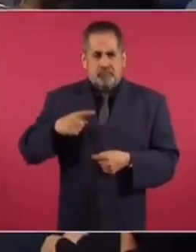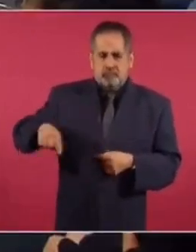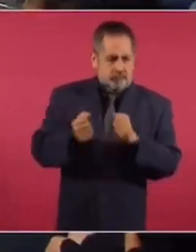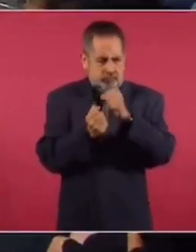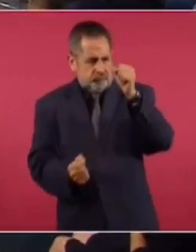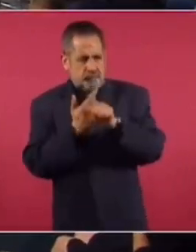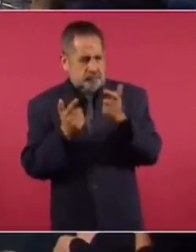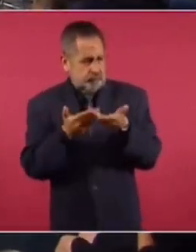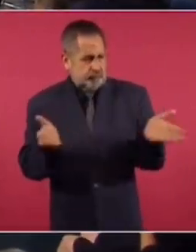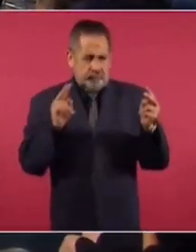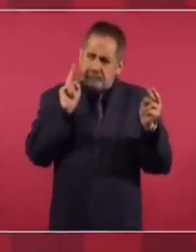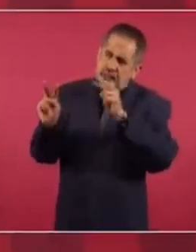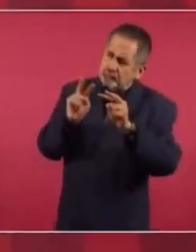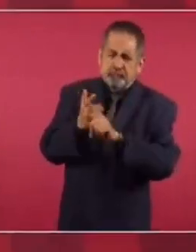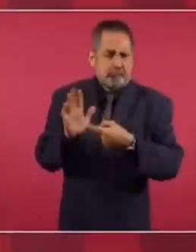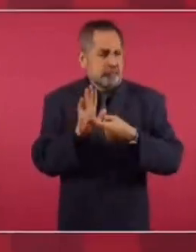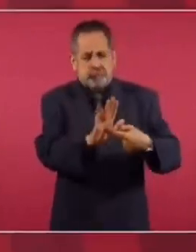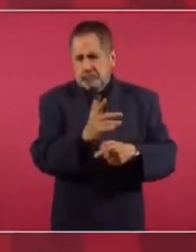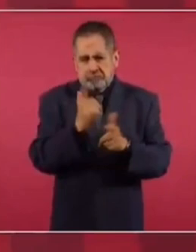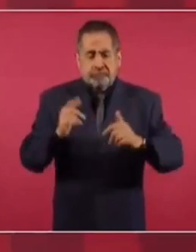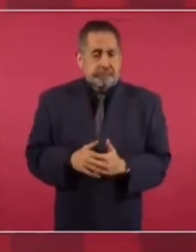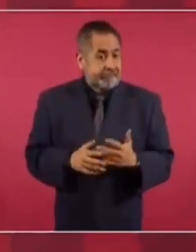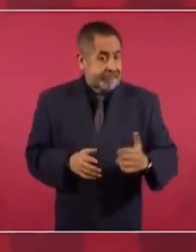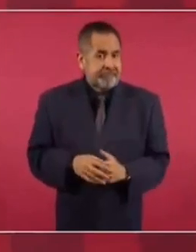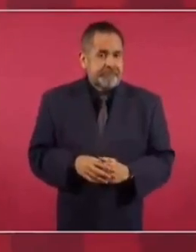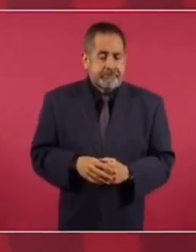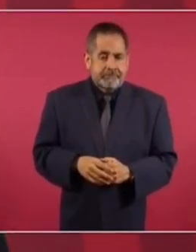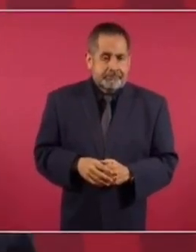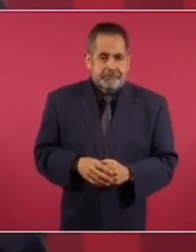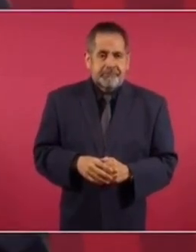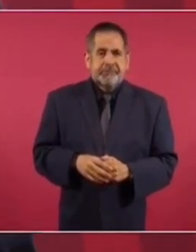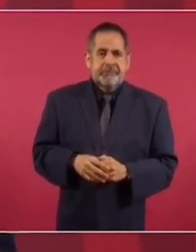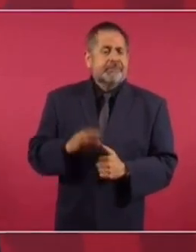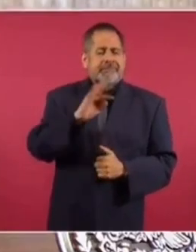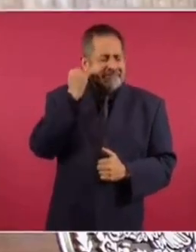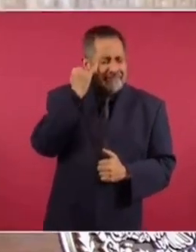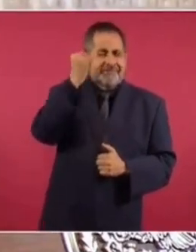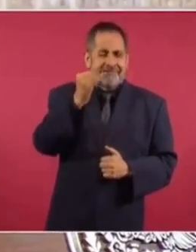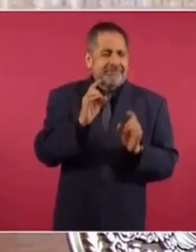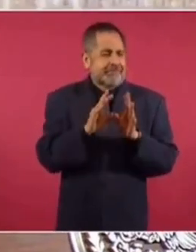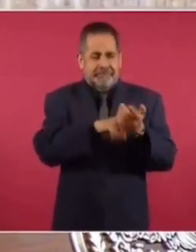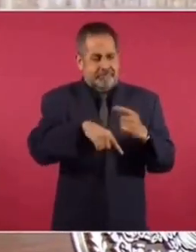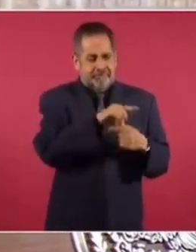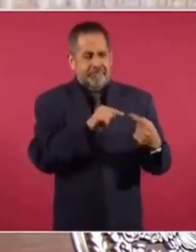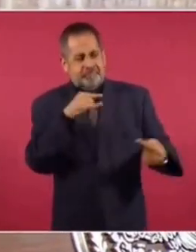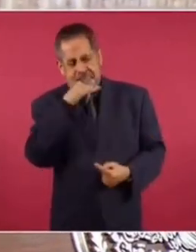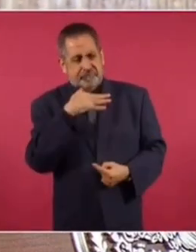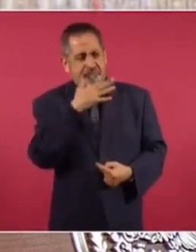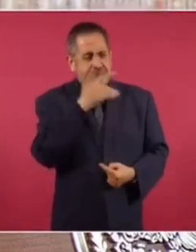al escrutinio del público. Porque se imaginan la fiesta que harían nuestros adversarios corruptos.